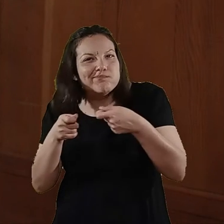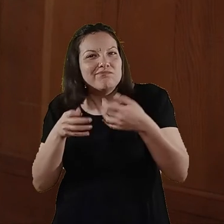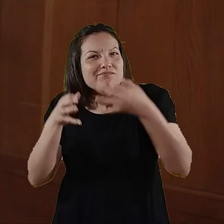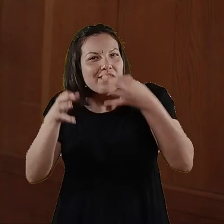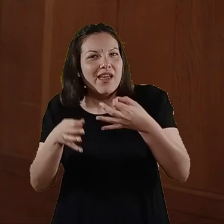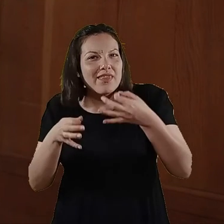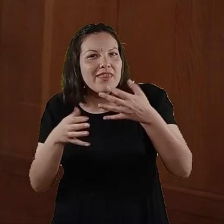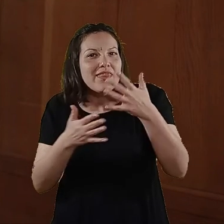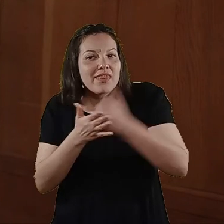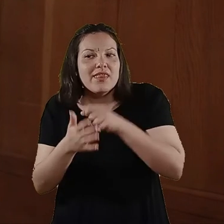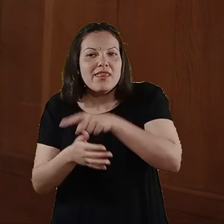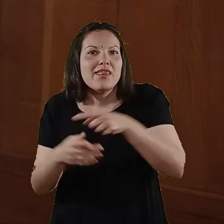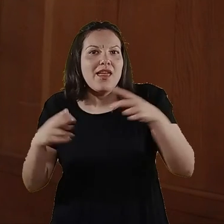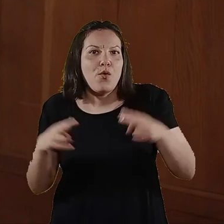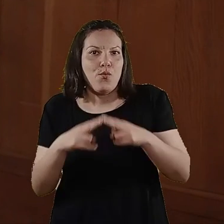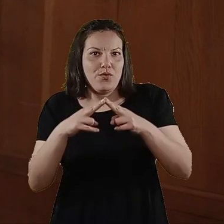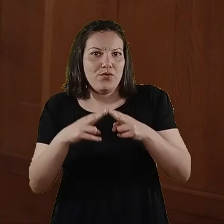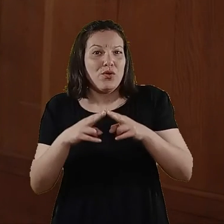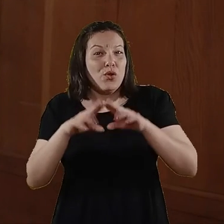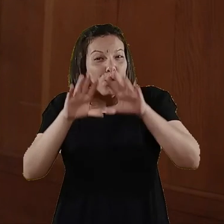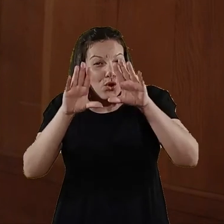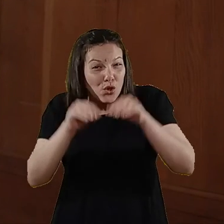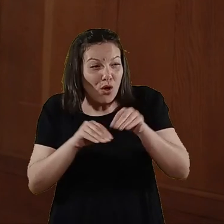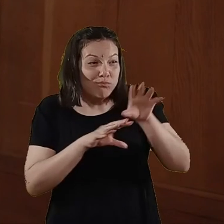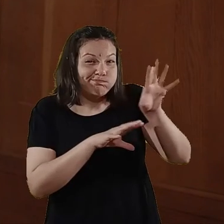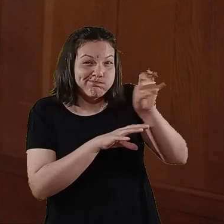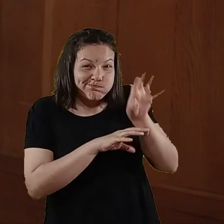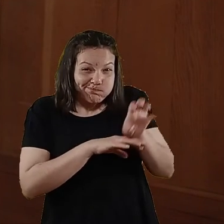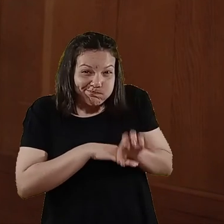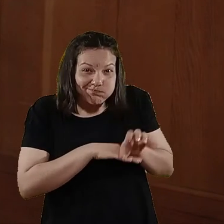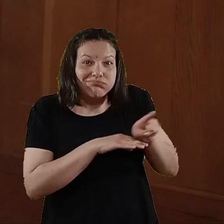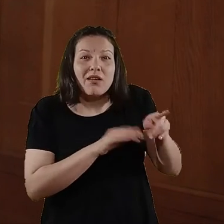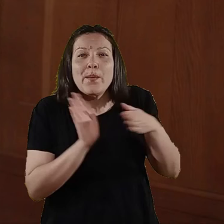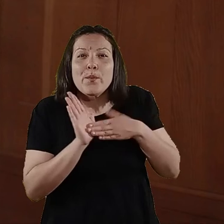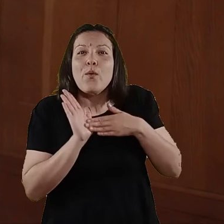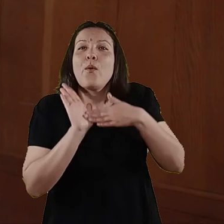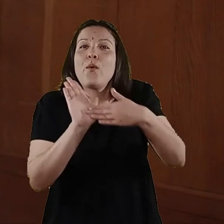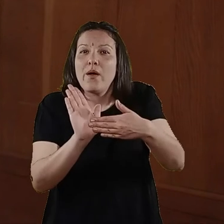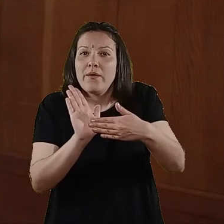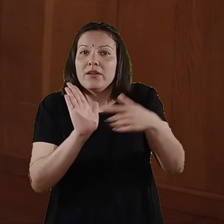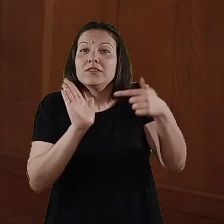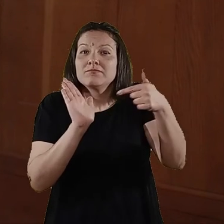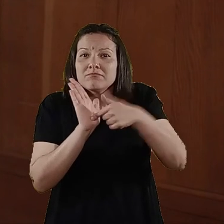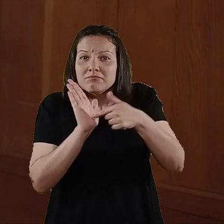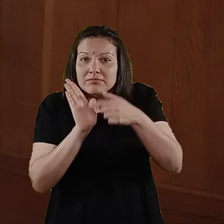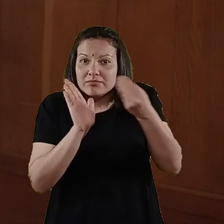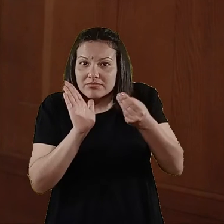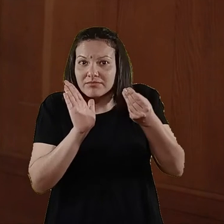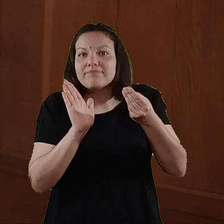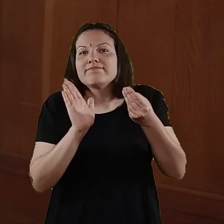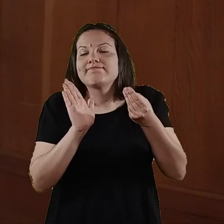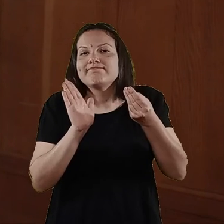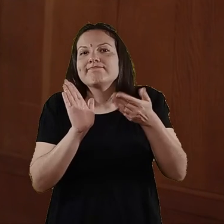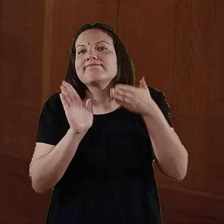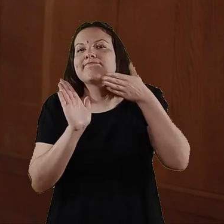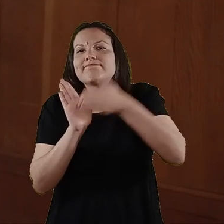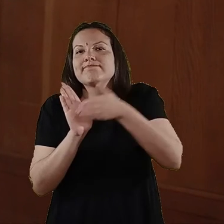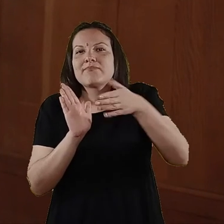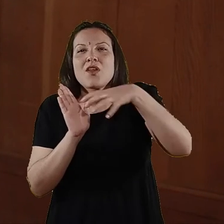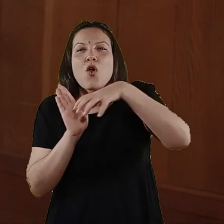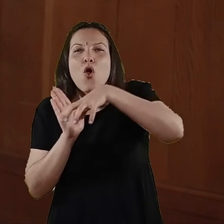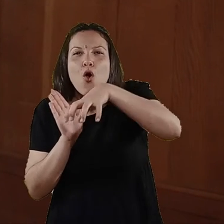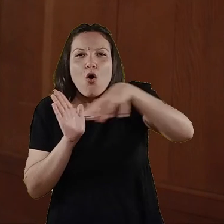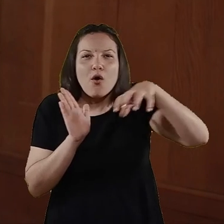encuentro. Entonces, todo eso se debe hacer captura de pantalla, generar prueba y con eso obviamente que